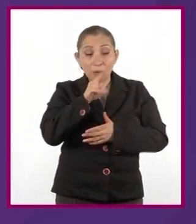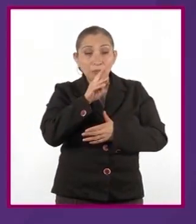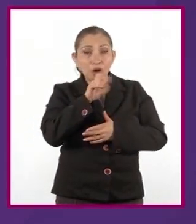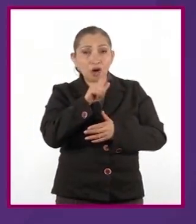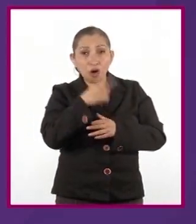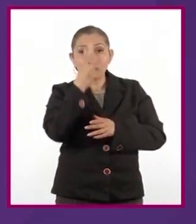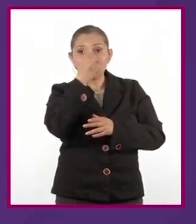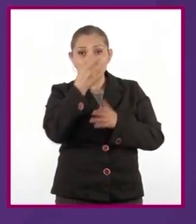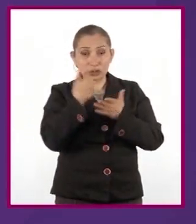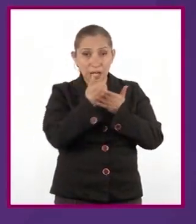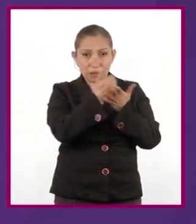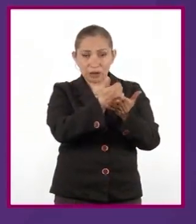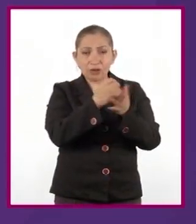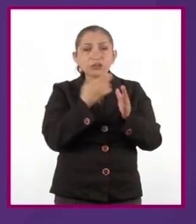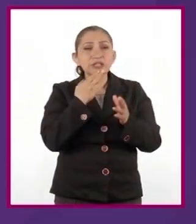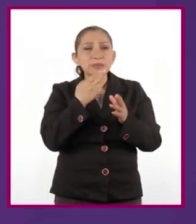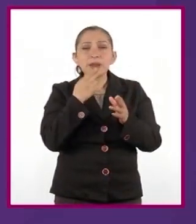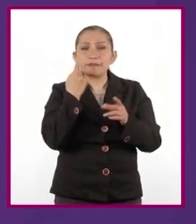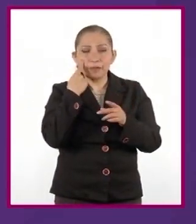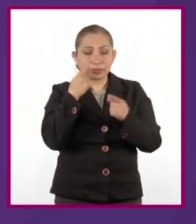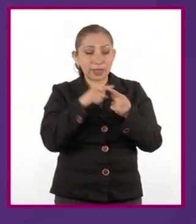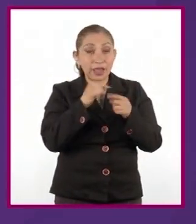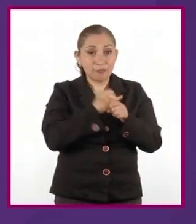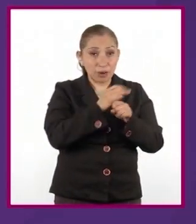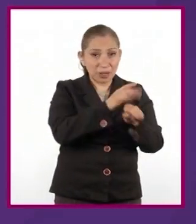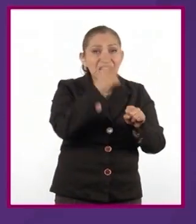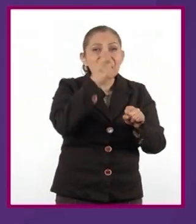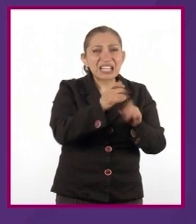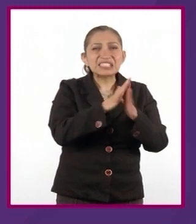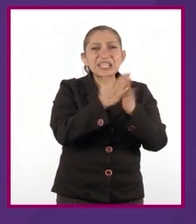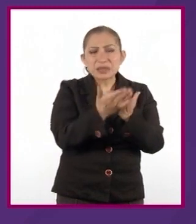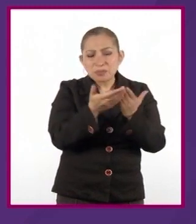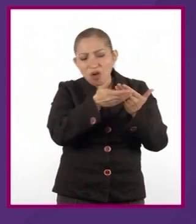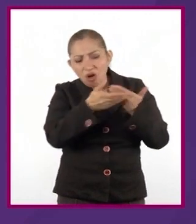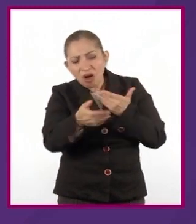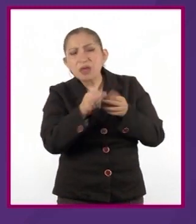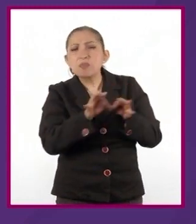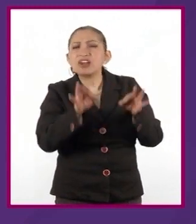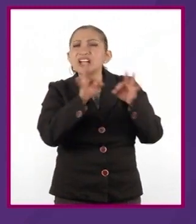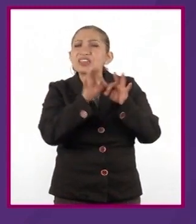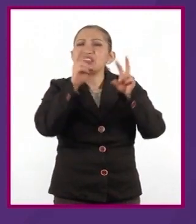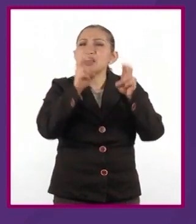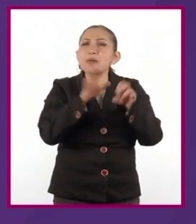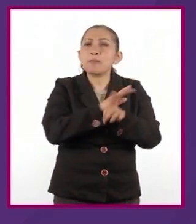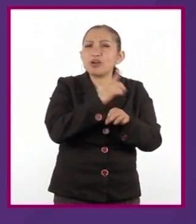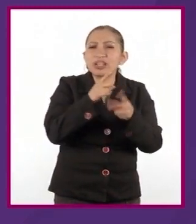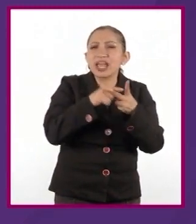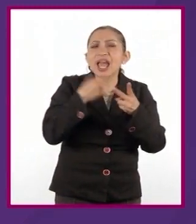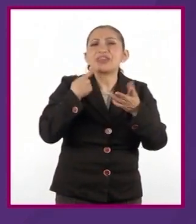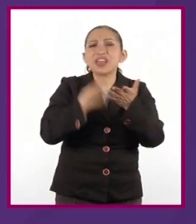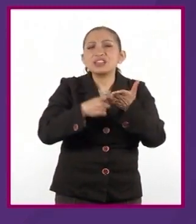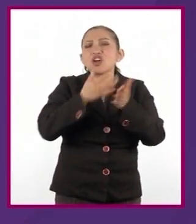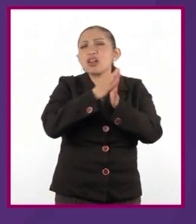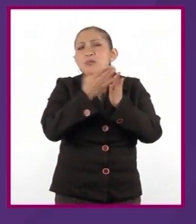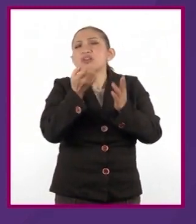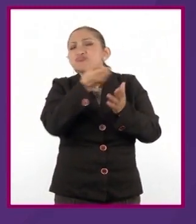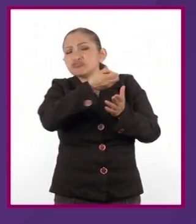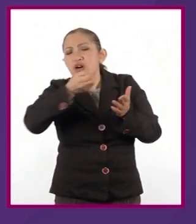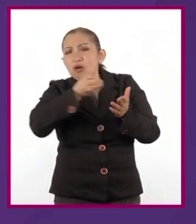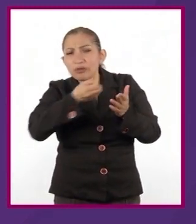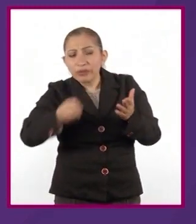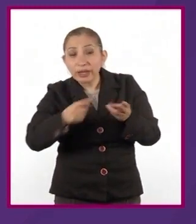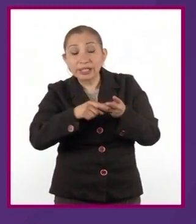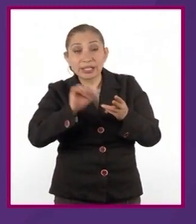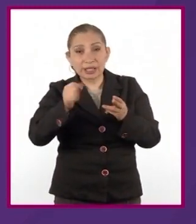han tenido dos funciones. Por un lado, informar acerca del libro, de la importancia del tema, cómo está construido y, por